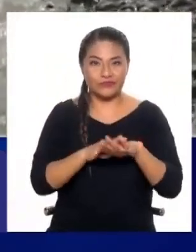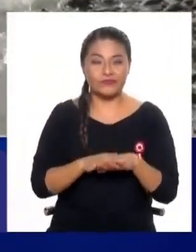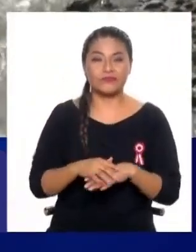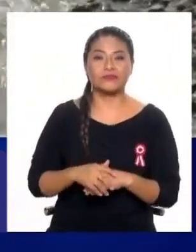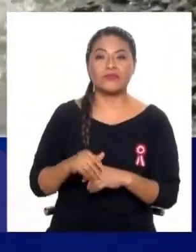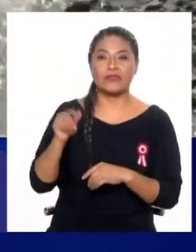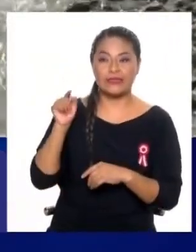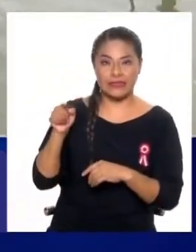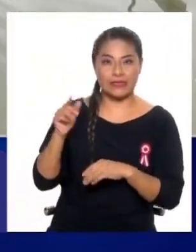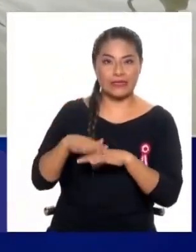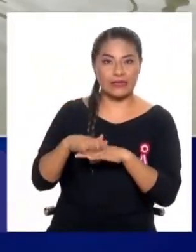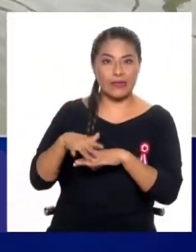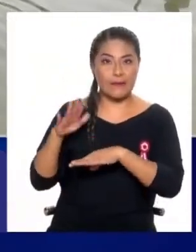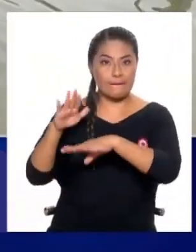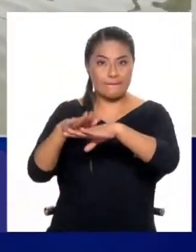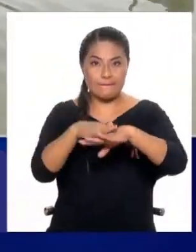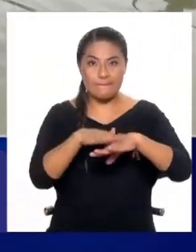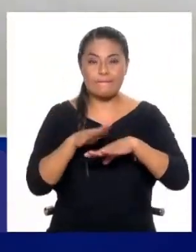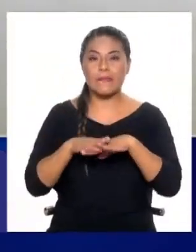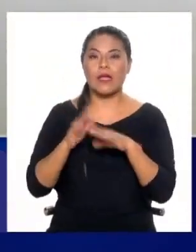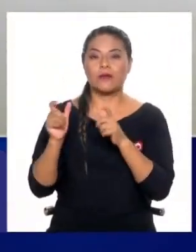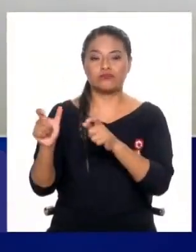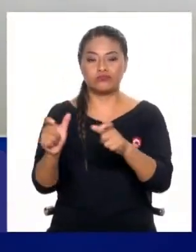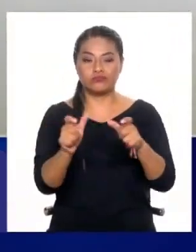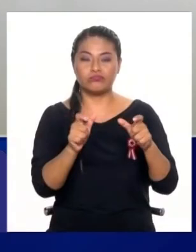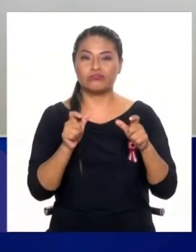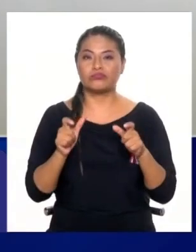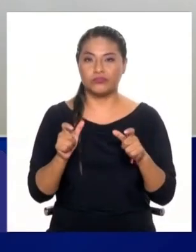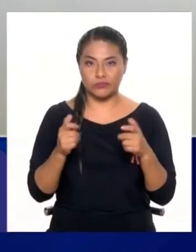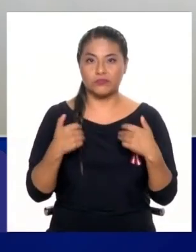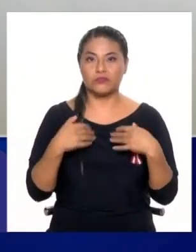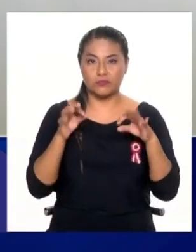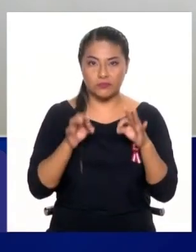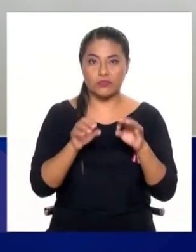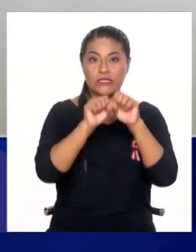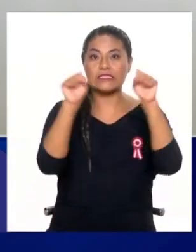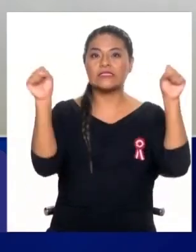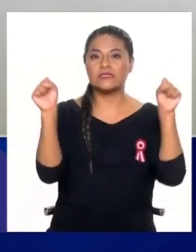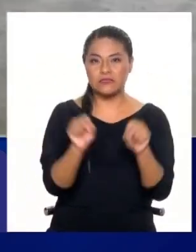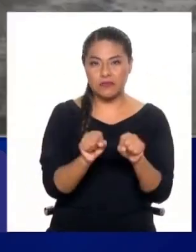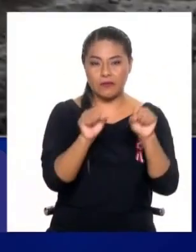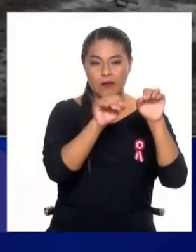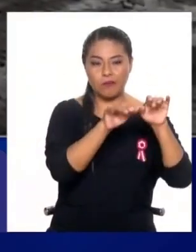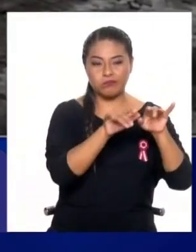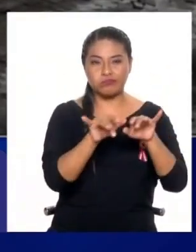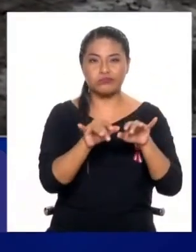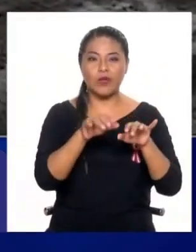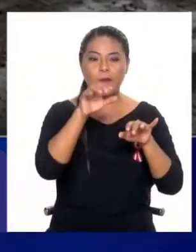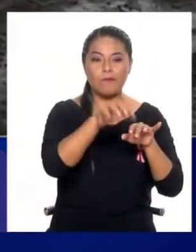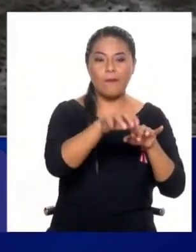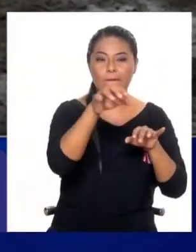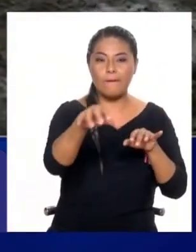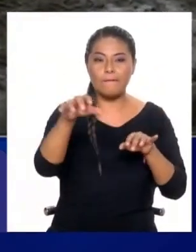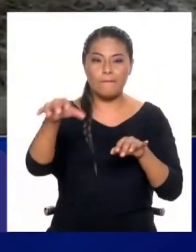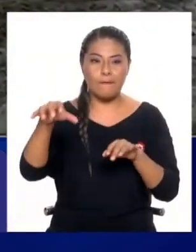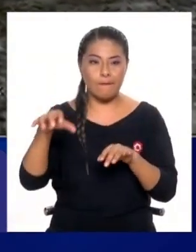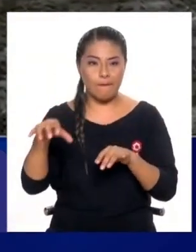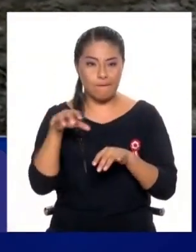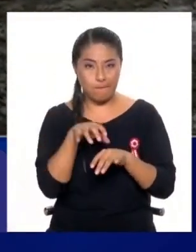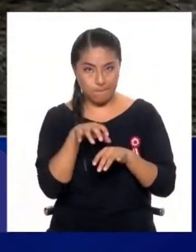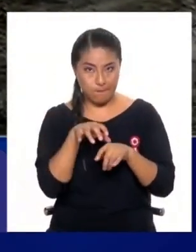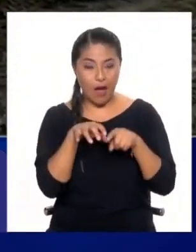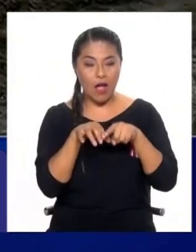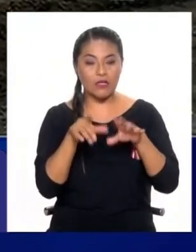Es un sistema de alerta temprana, es un sistema de monitoreo que debe estar instalado en las diferentes zonas de una cuenca hidrográfica